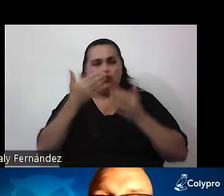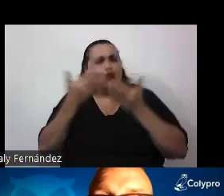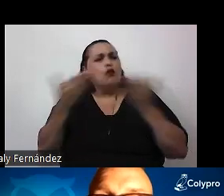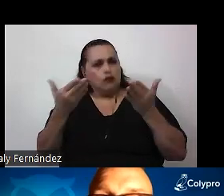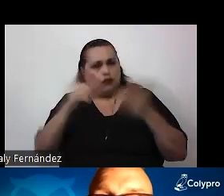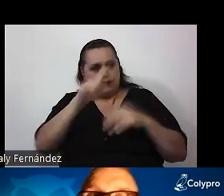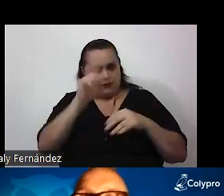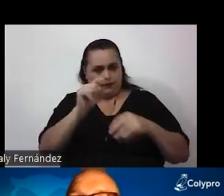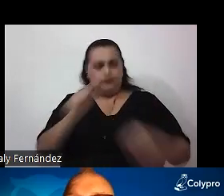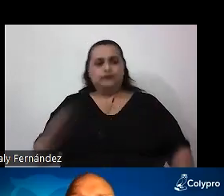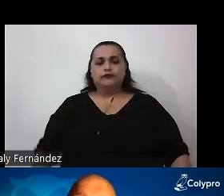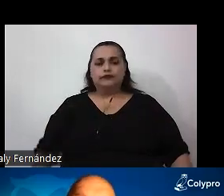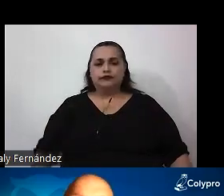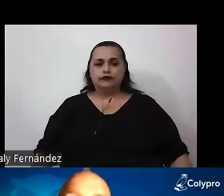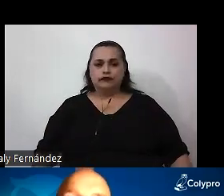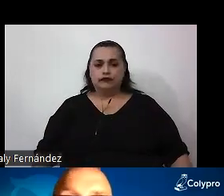Bien.